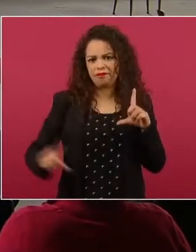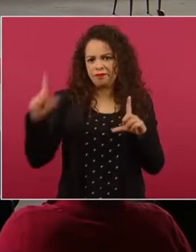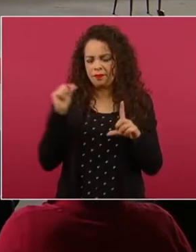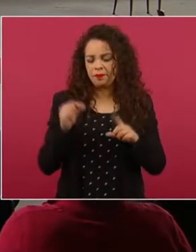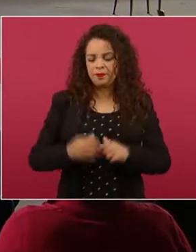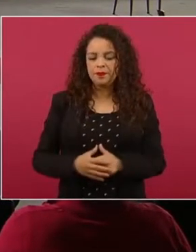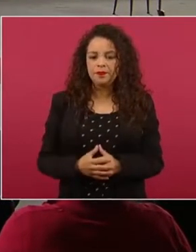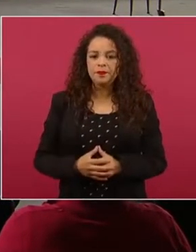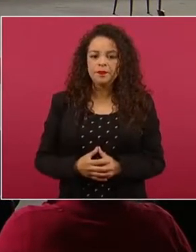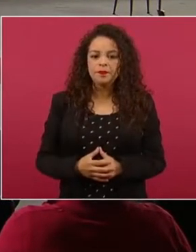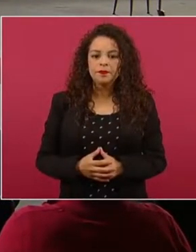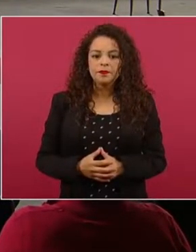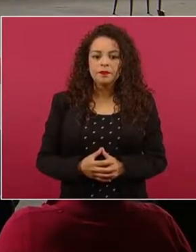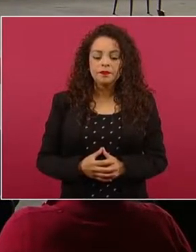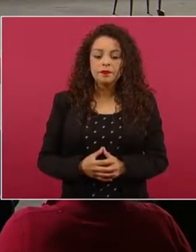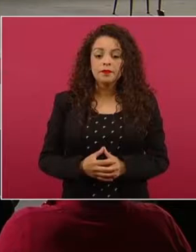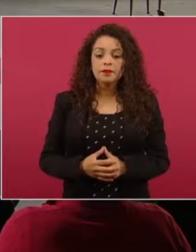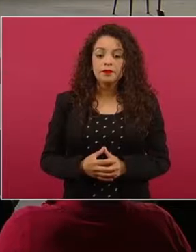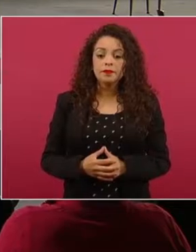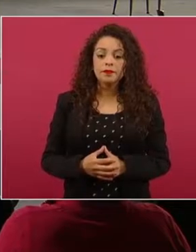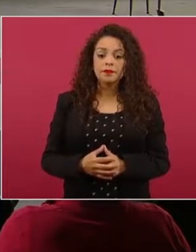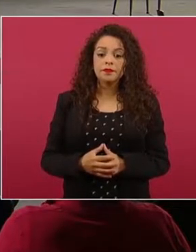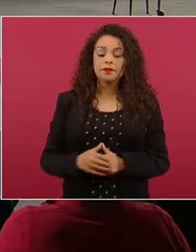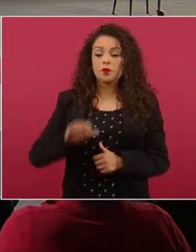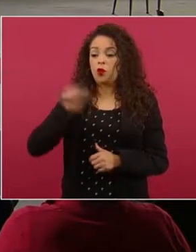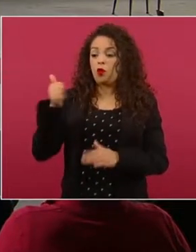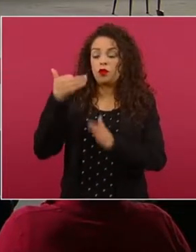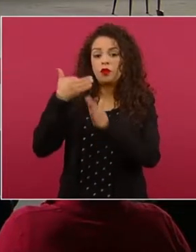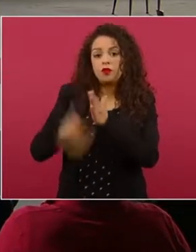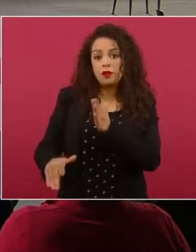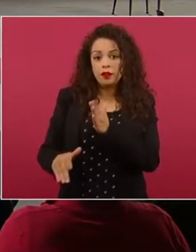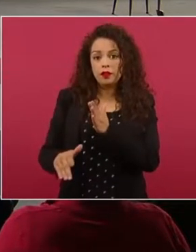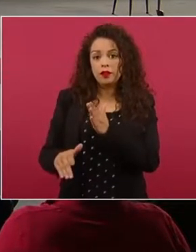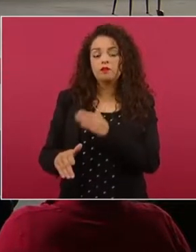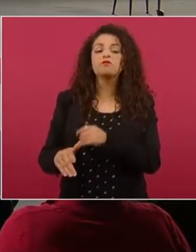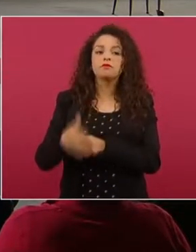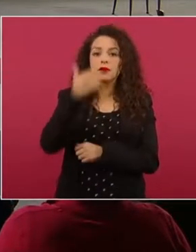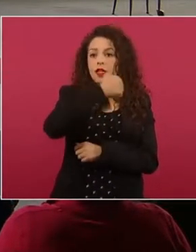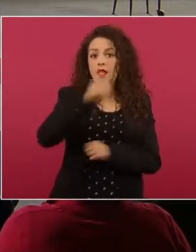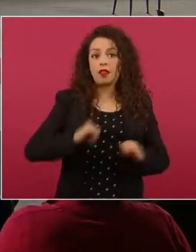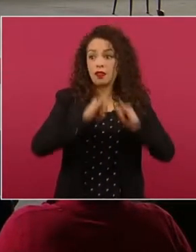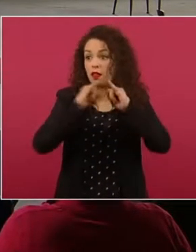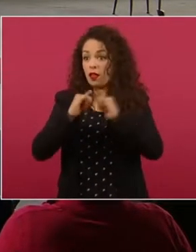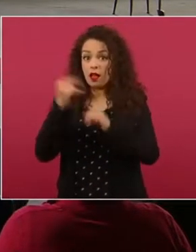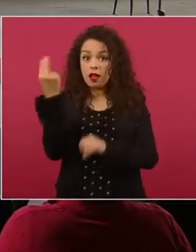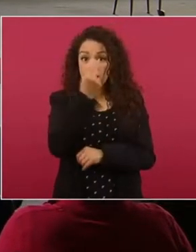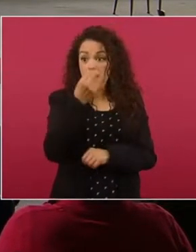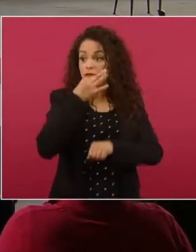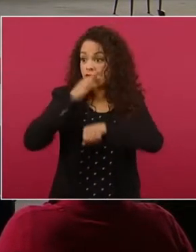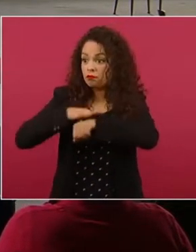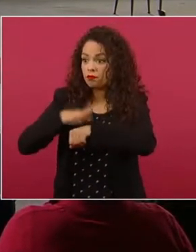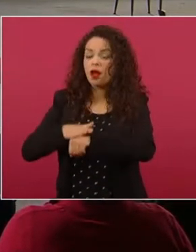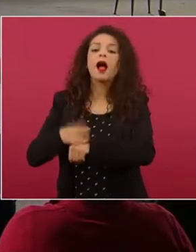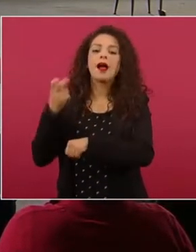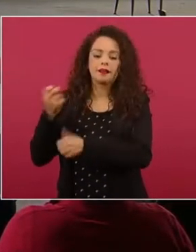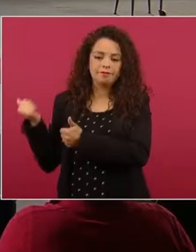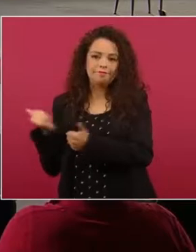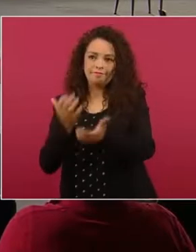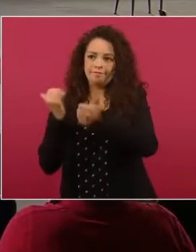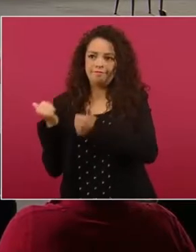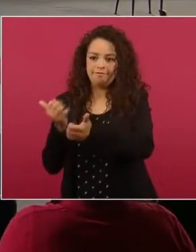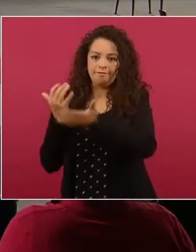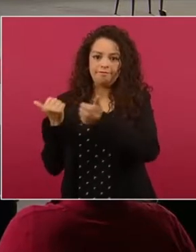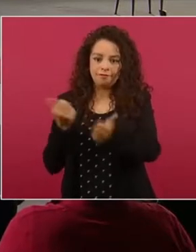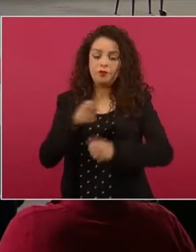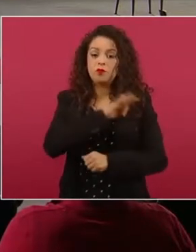resto se entregará conforme van demandando las instituciones. Aquí en la pantalla vemos el comunicado, pero